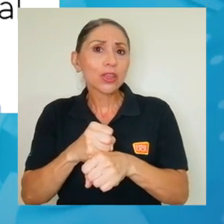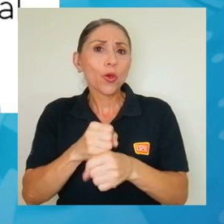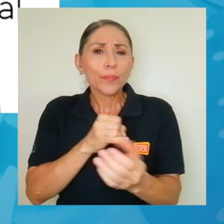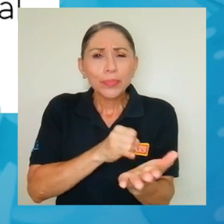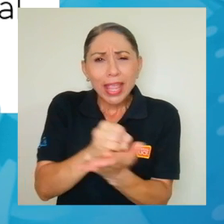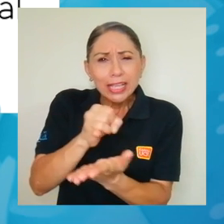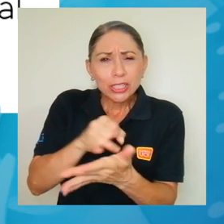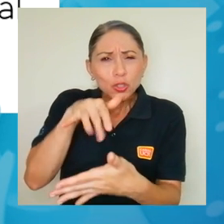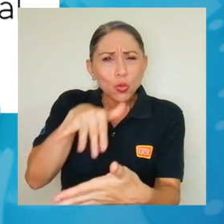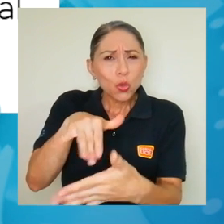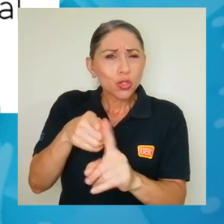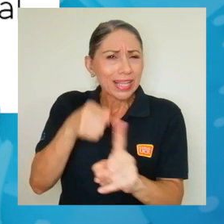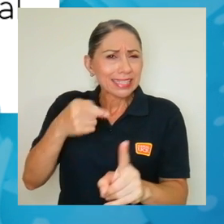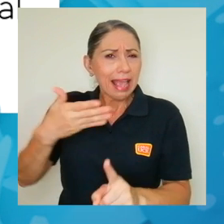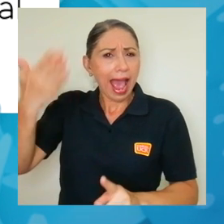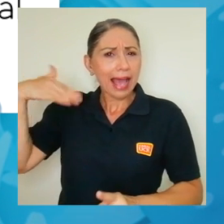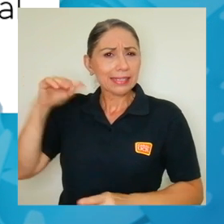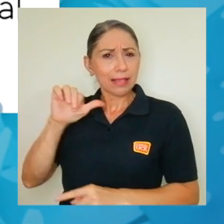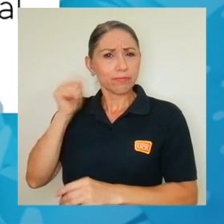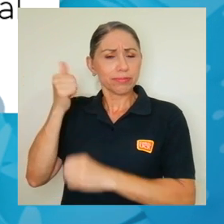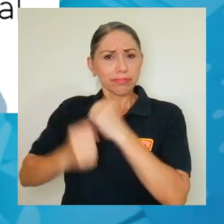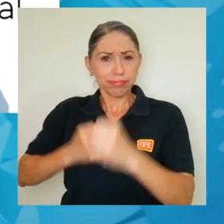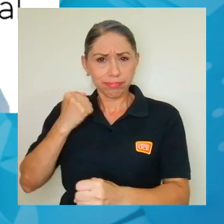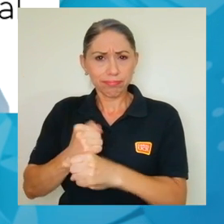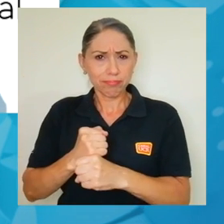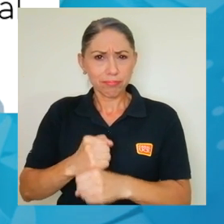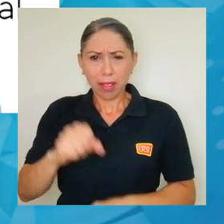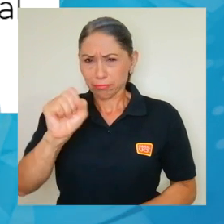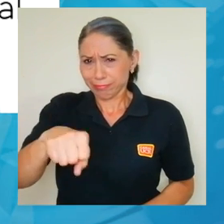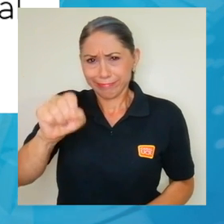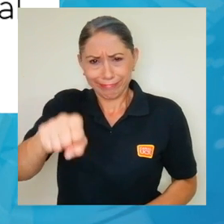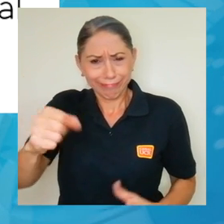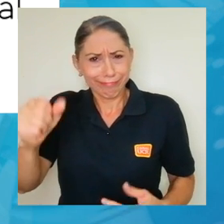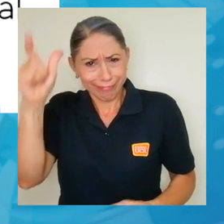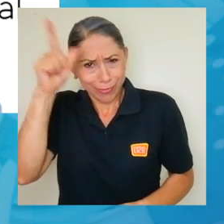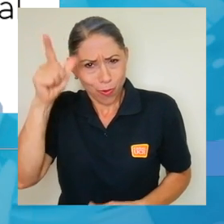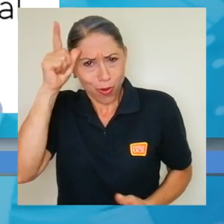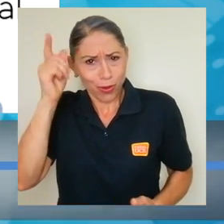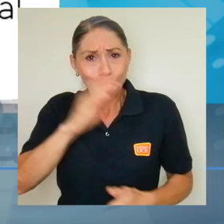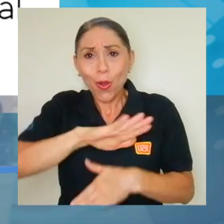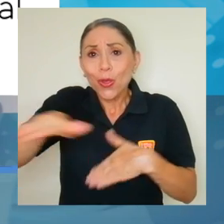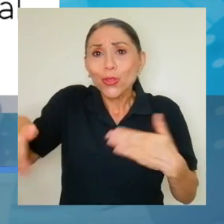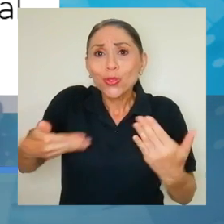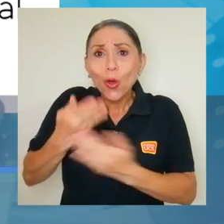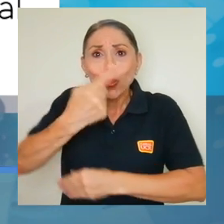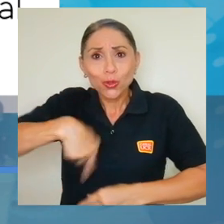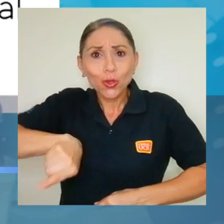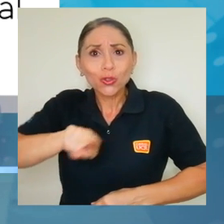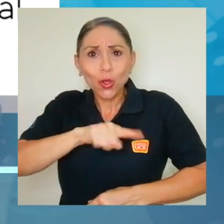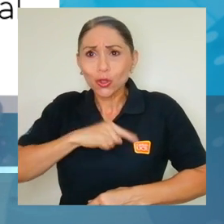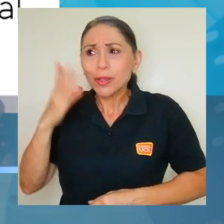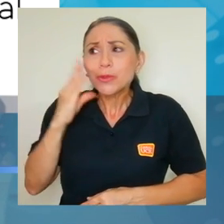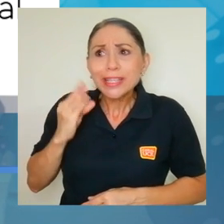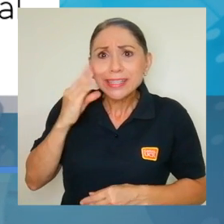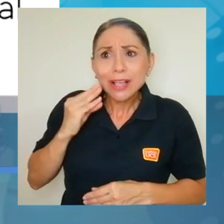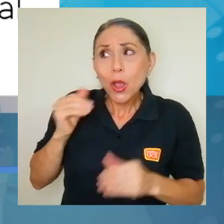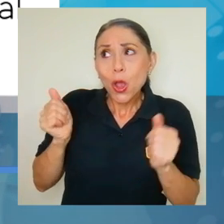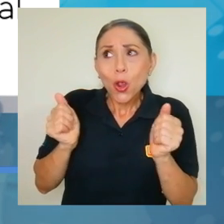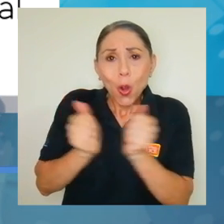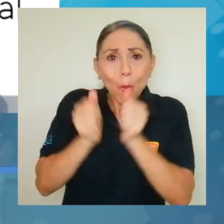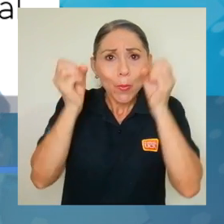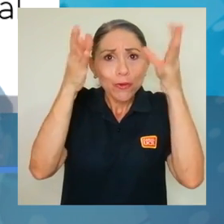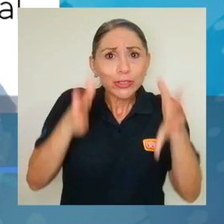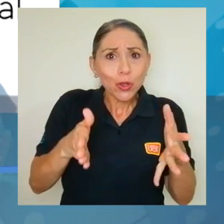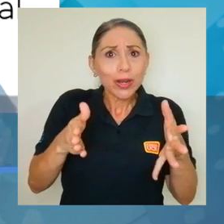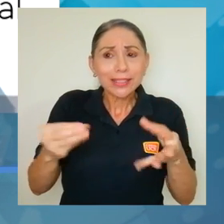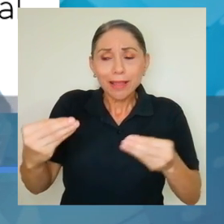estudios desde hace una década y, por supuesto que sí. sea, todos hemos vivido profesores que nos generan un clima negativo